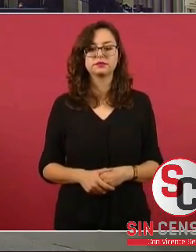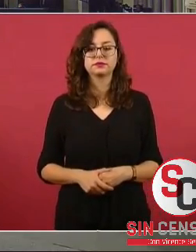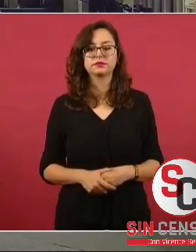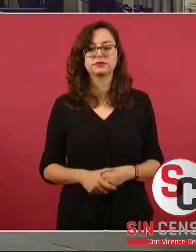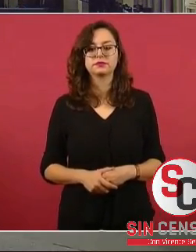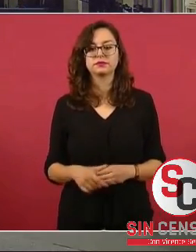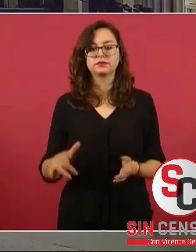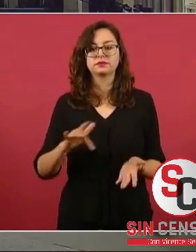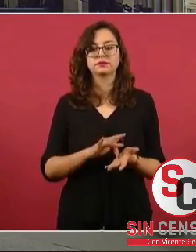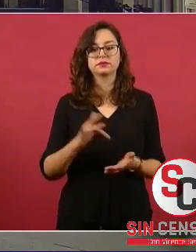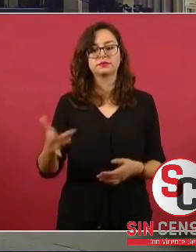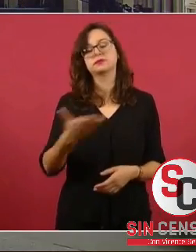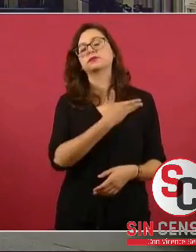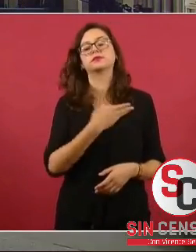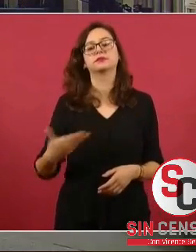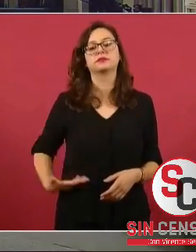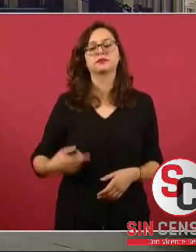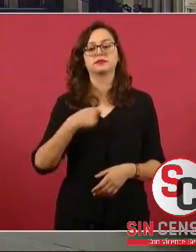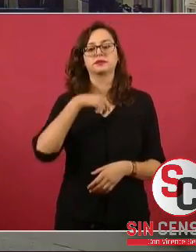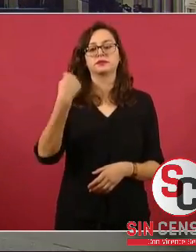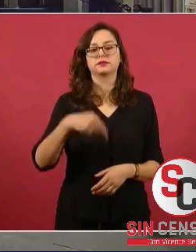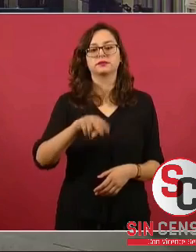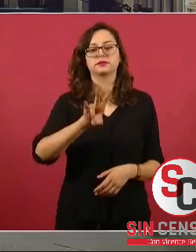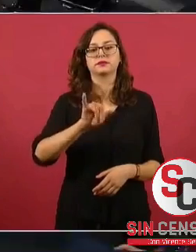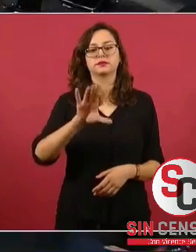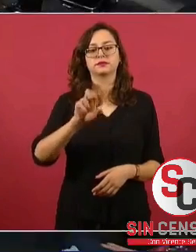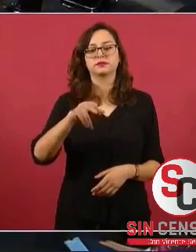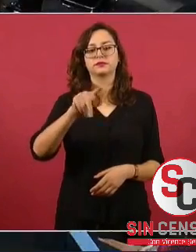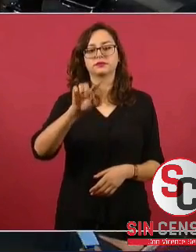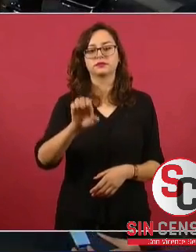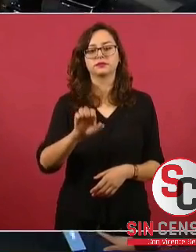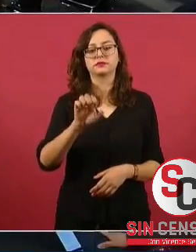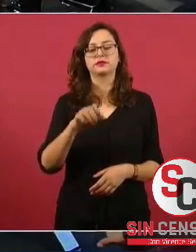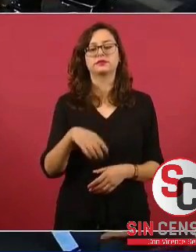Gracias, presidente. Vicente Serrano, conductor de Sin Censura.